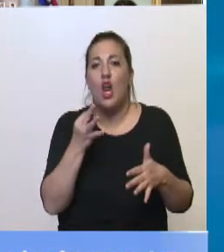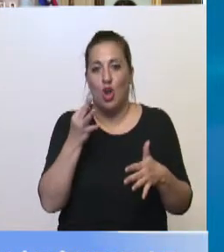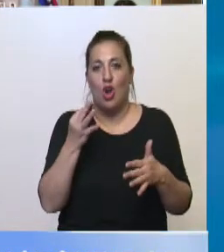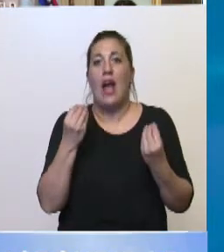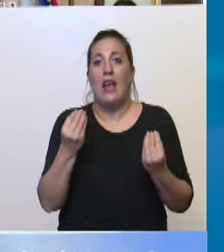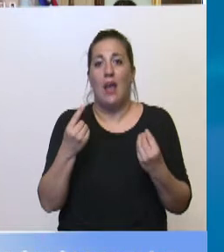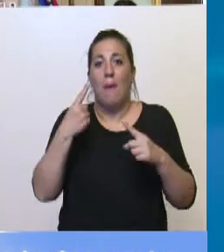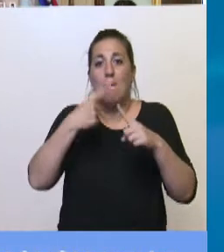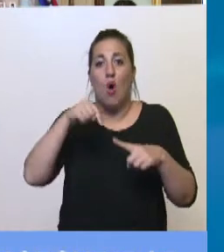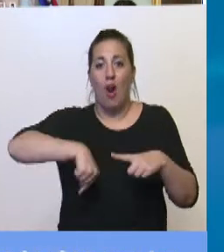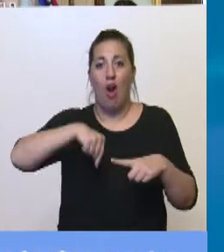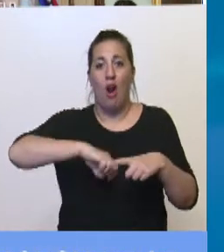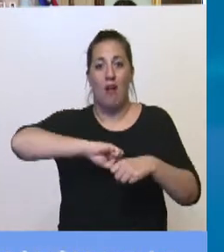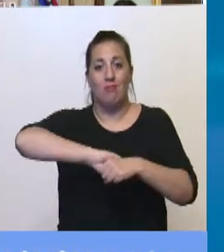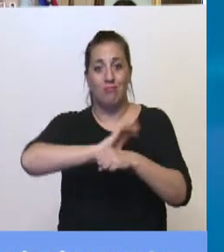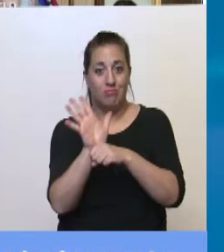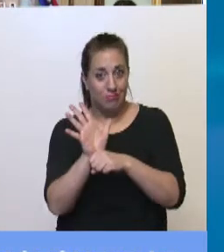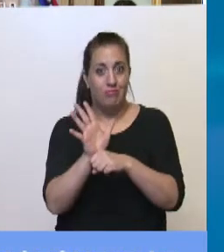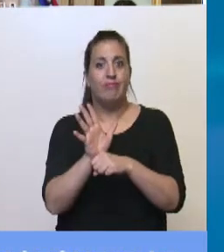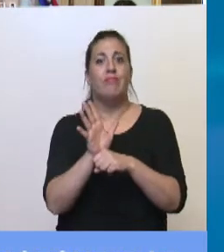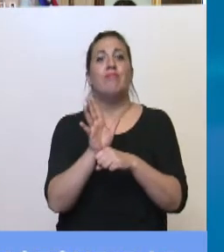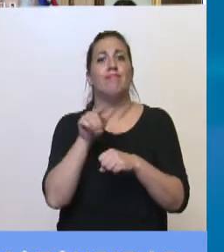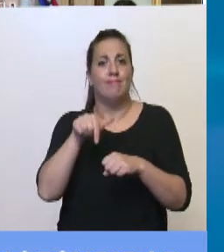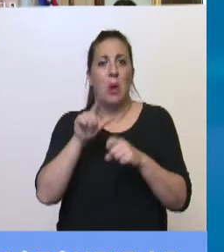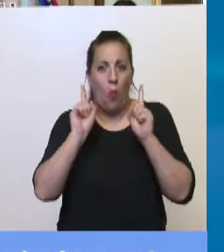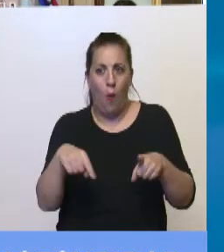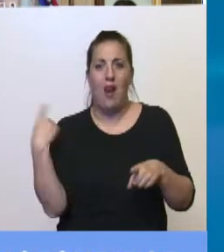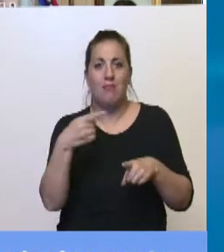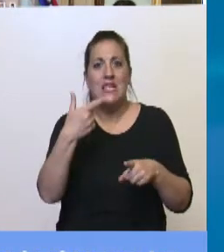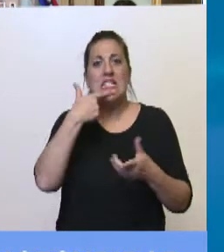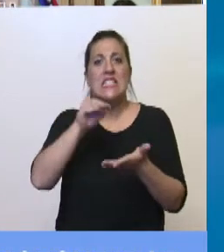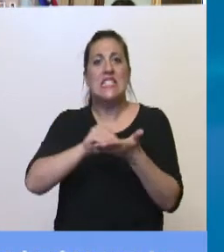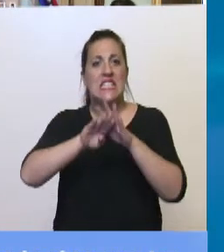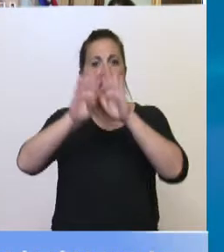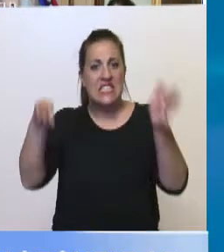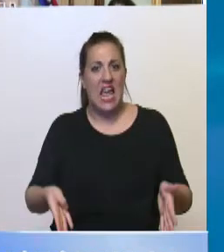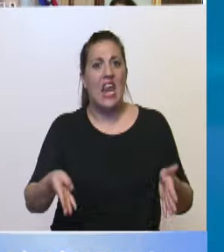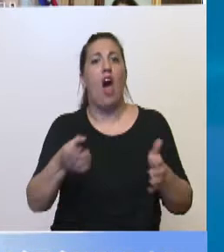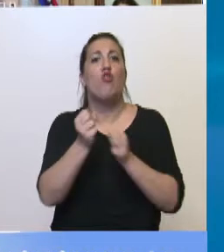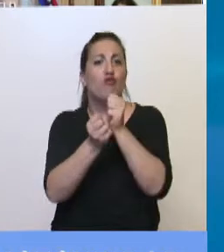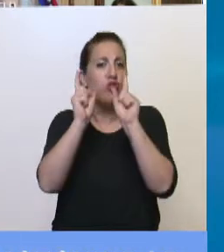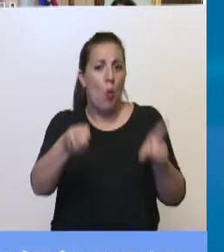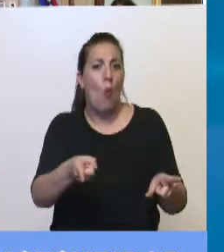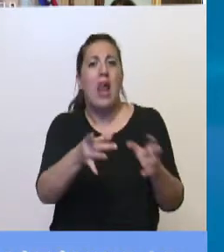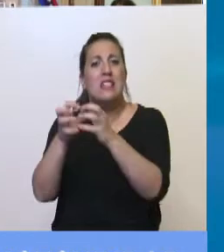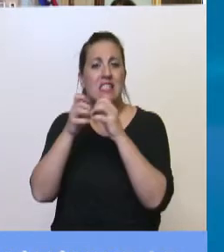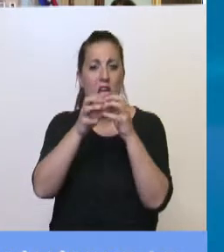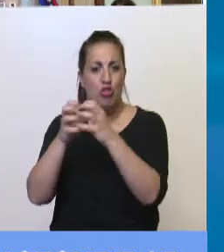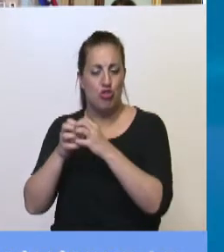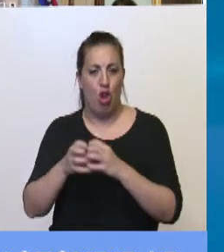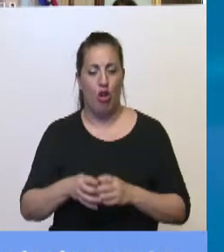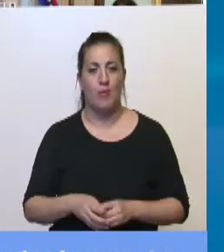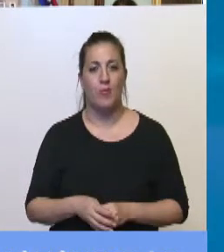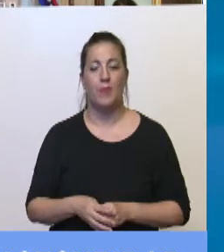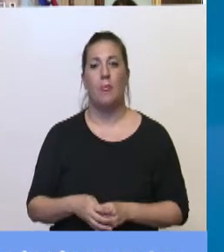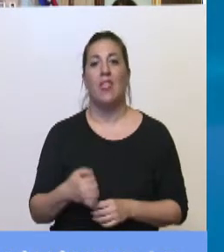frente a la pandemia, podamos igual estar sancionando y el Senado de la Nación estar funcionando. Quiero,